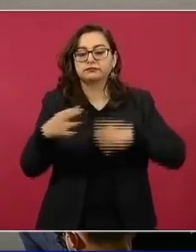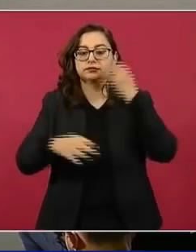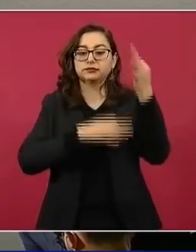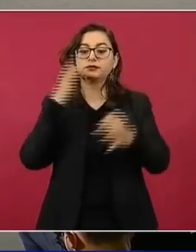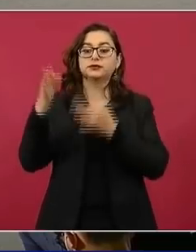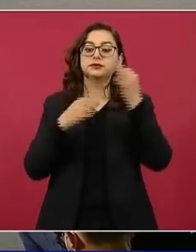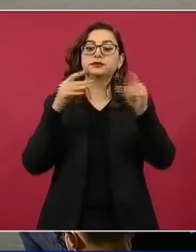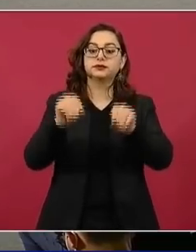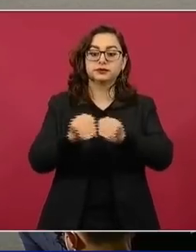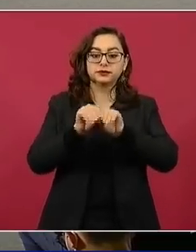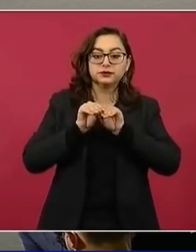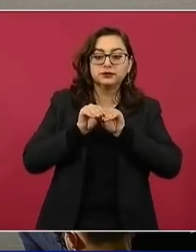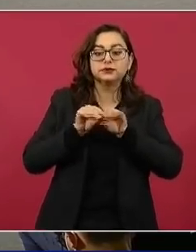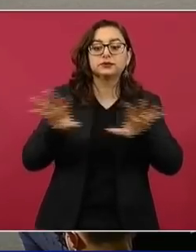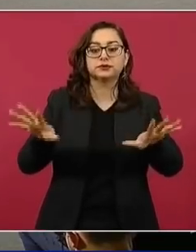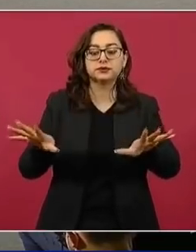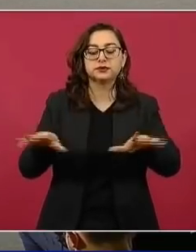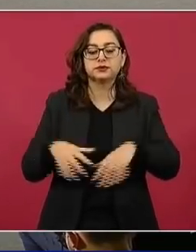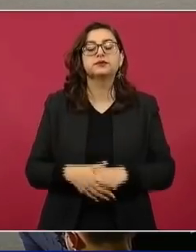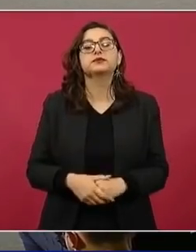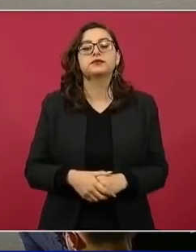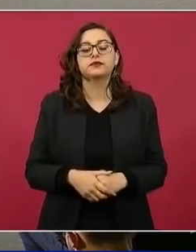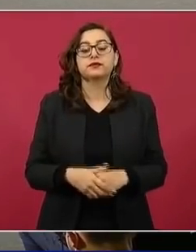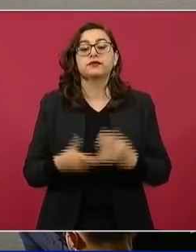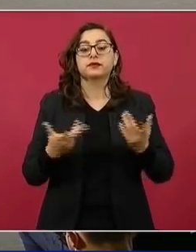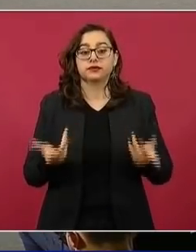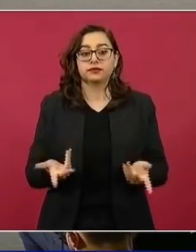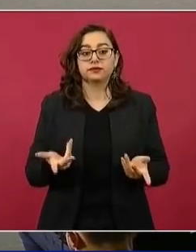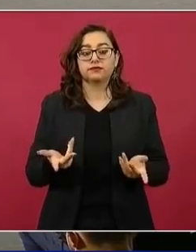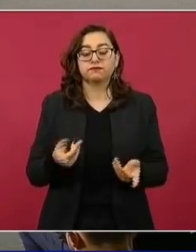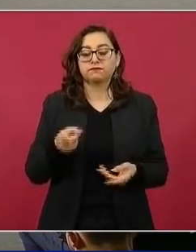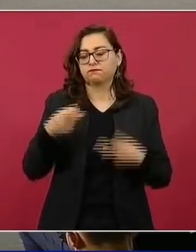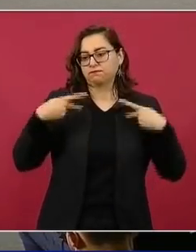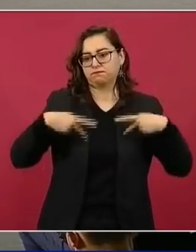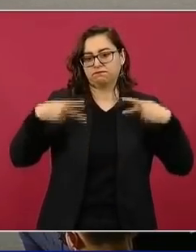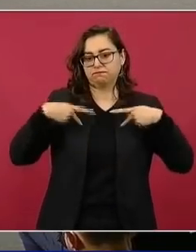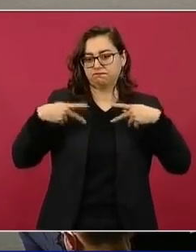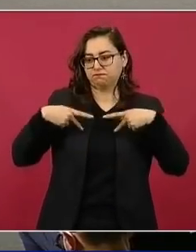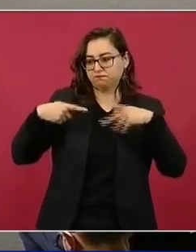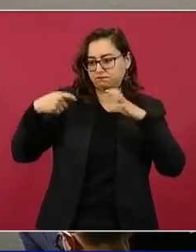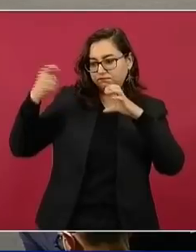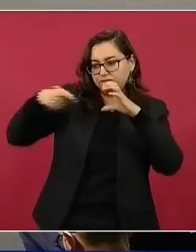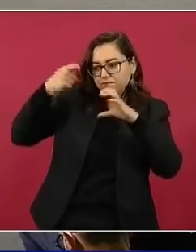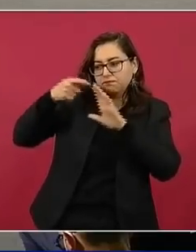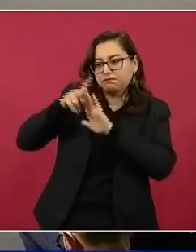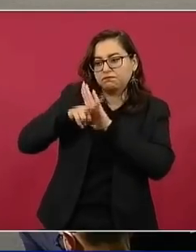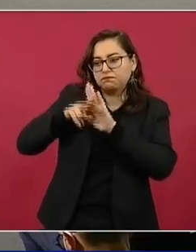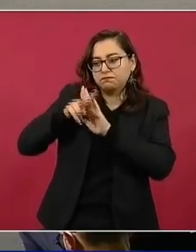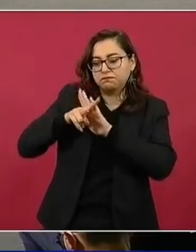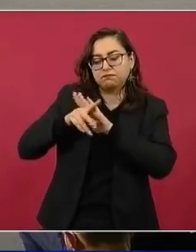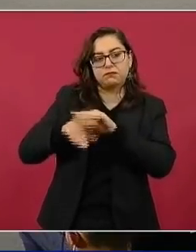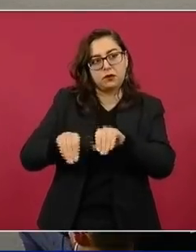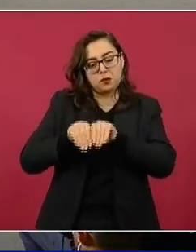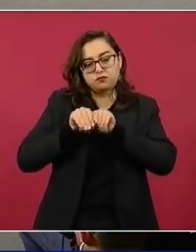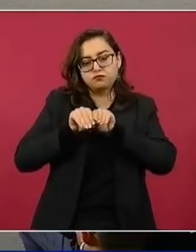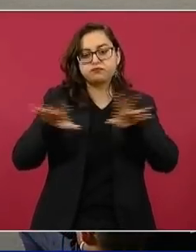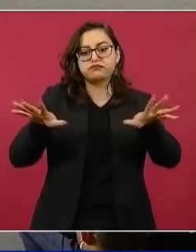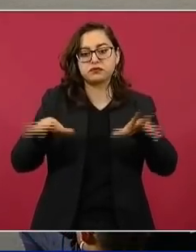mediante un breve clip que la misma gente habría grabado al respecto y que apenas se conoció.